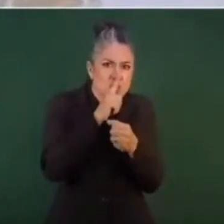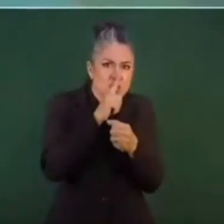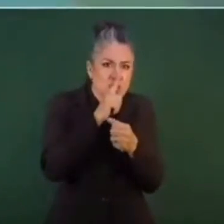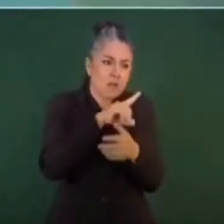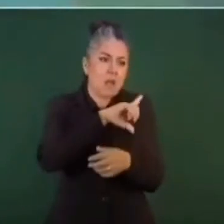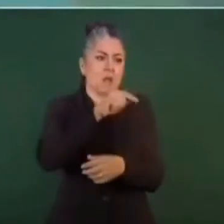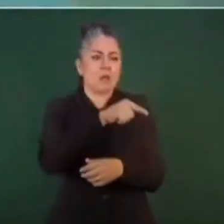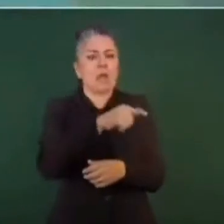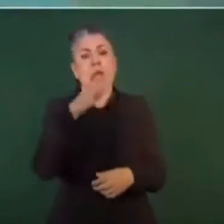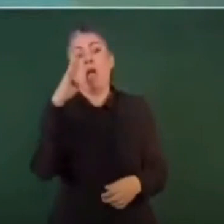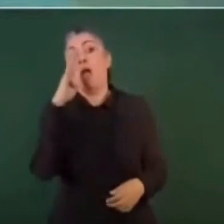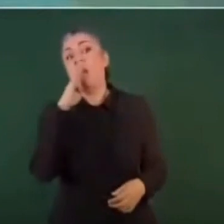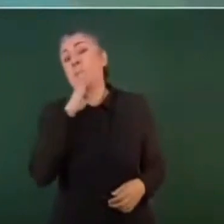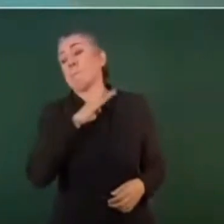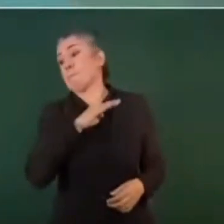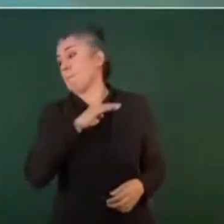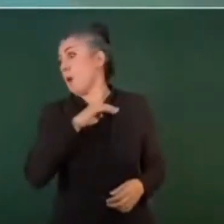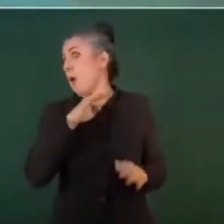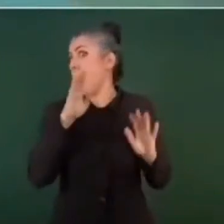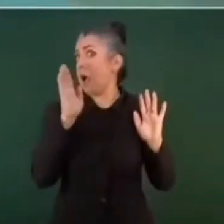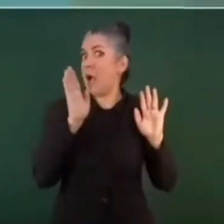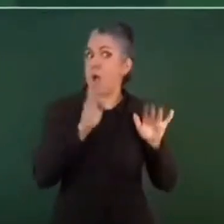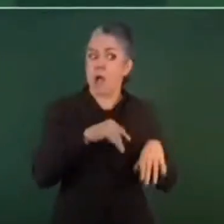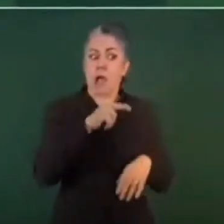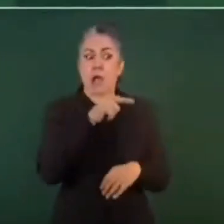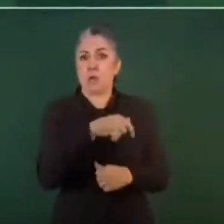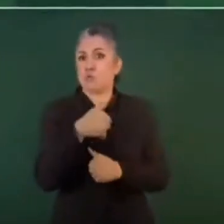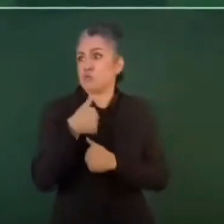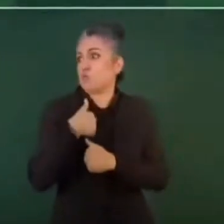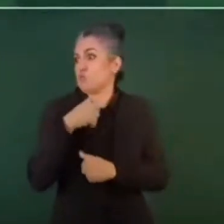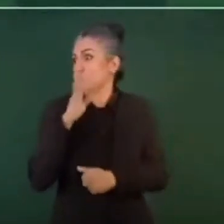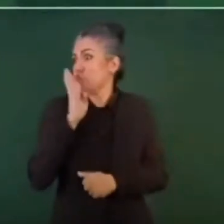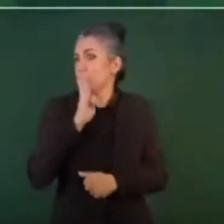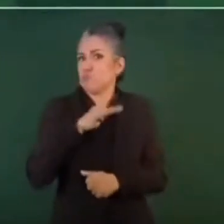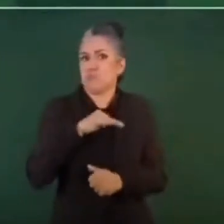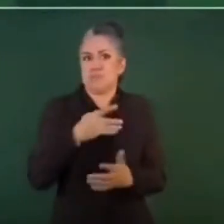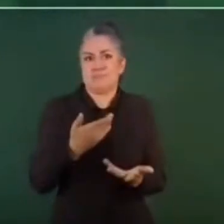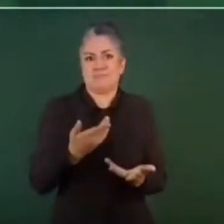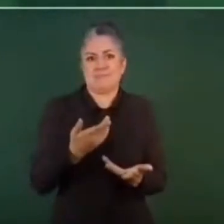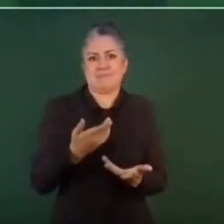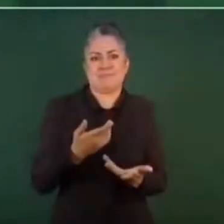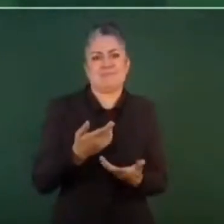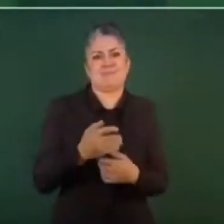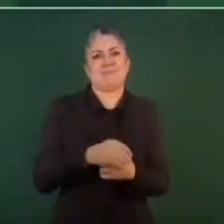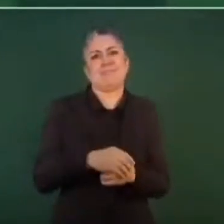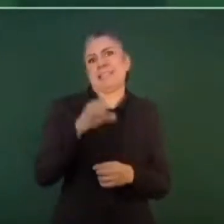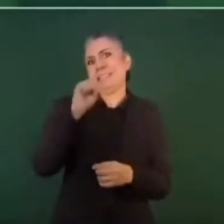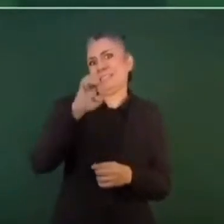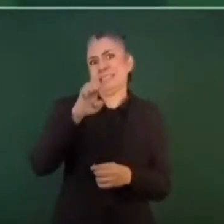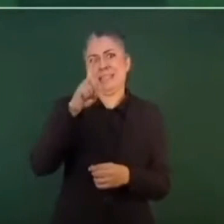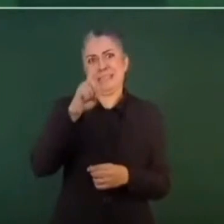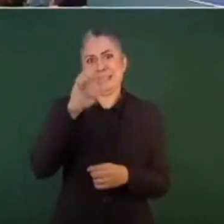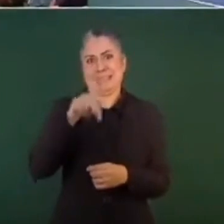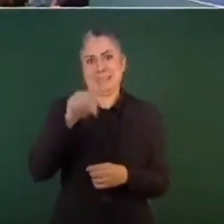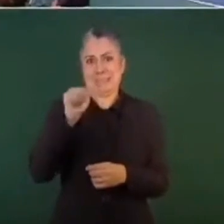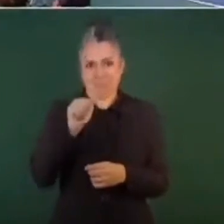una institución tan importante como la Secretaría de la Defensa